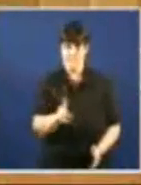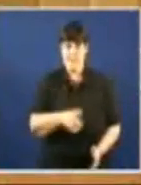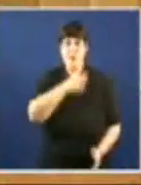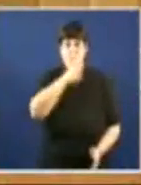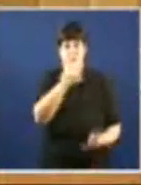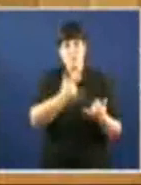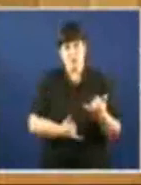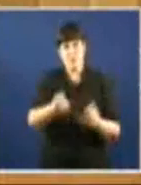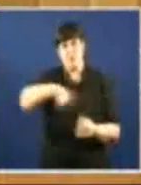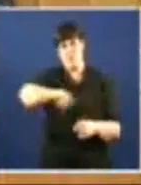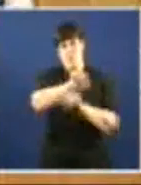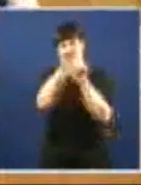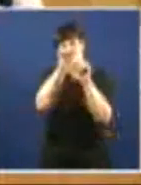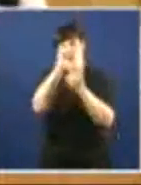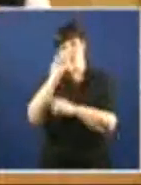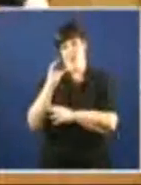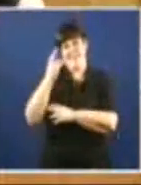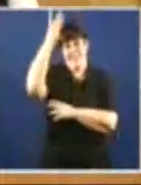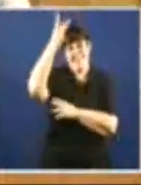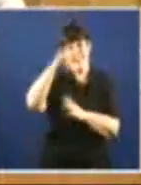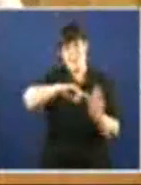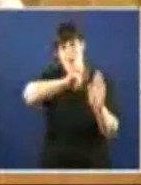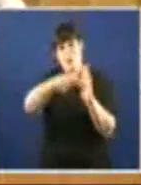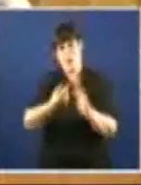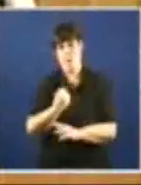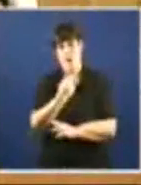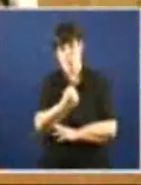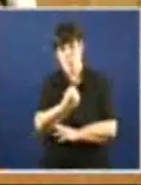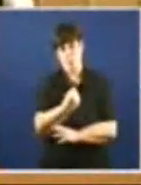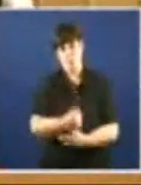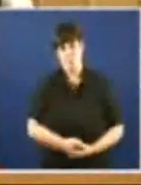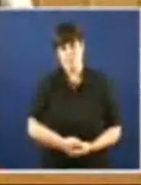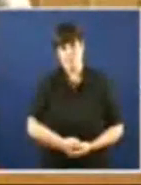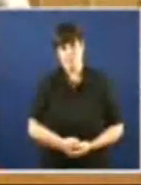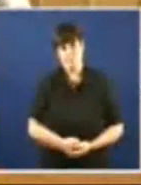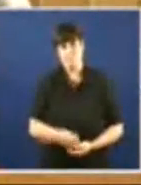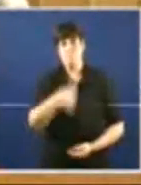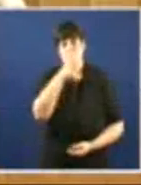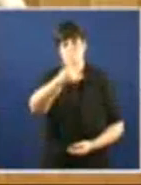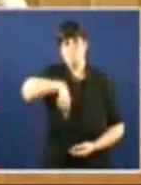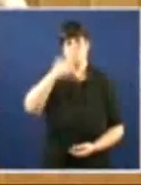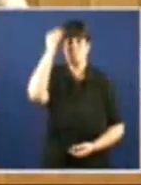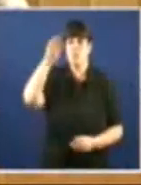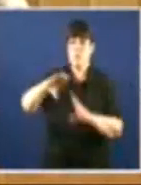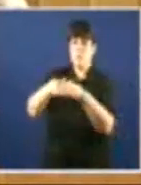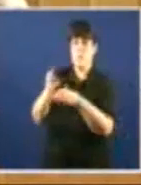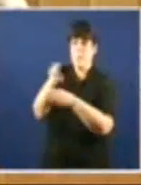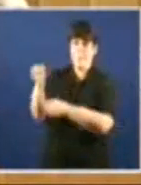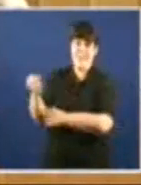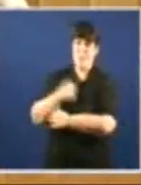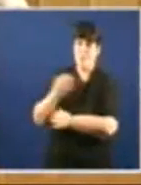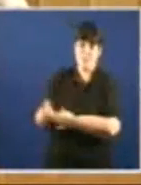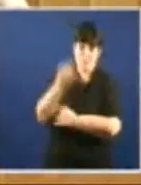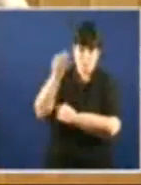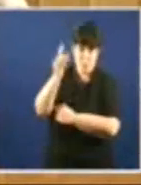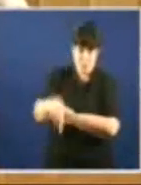Apoyamos Esta iniciativa Legislativa E como creemos Que o Partido Popular Tambén a vai a apoyar E